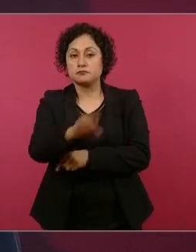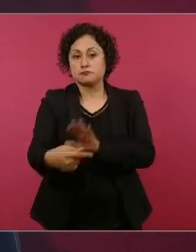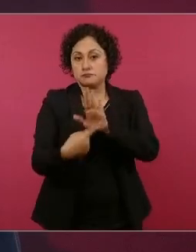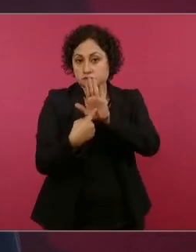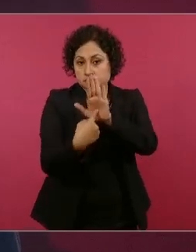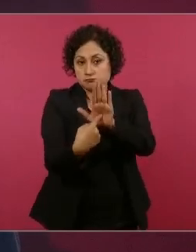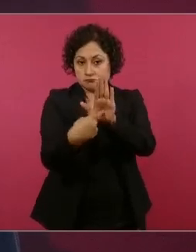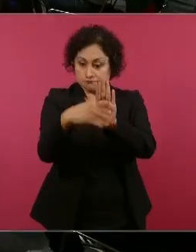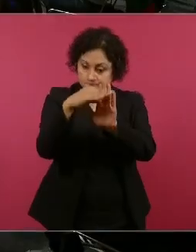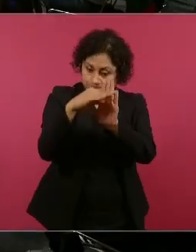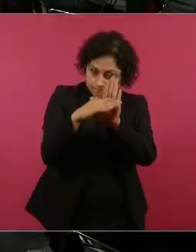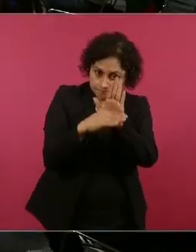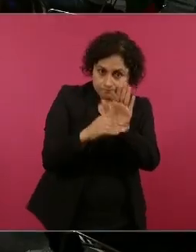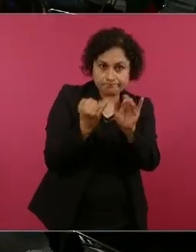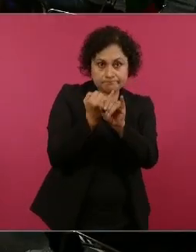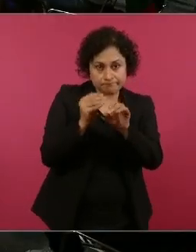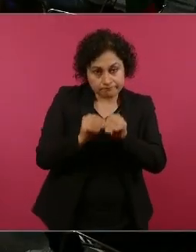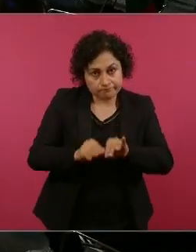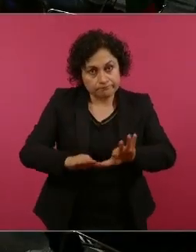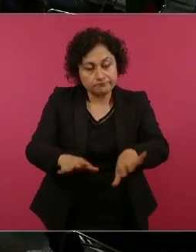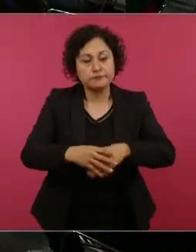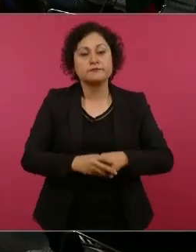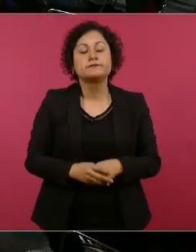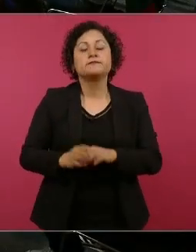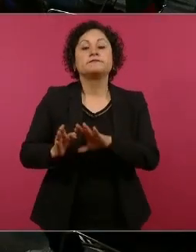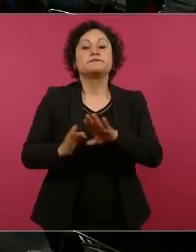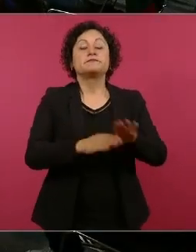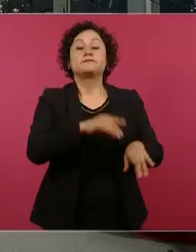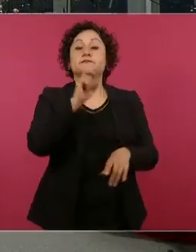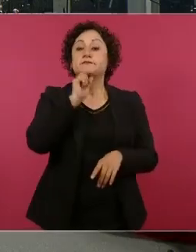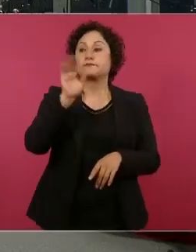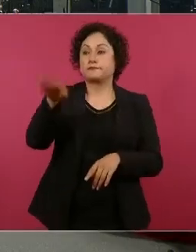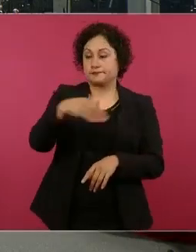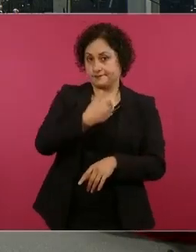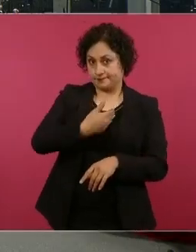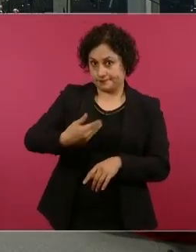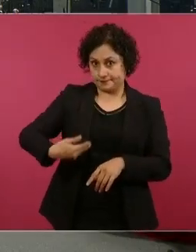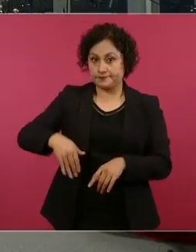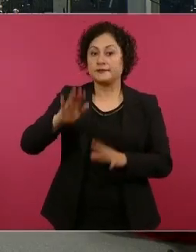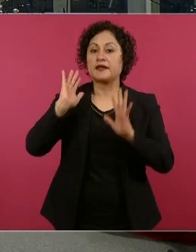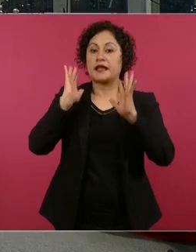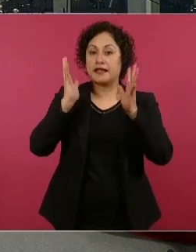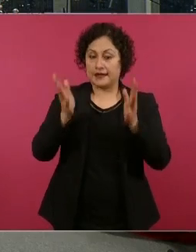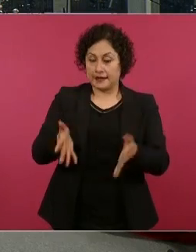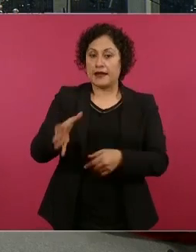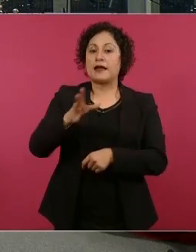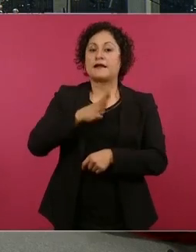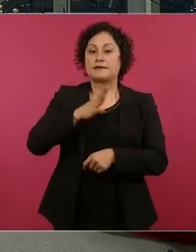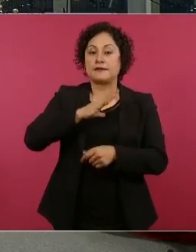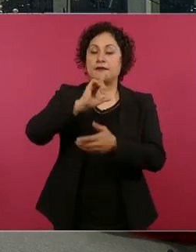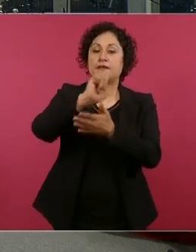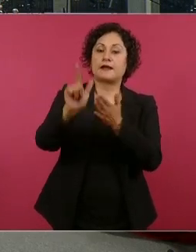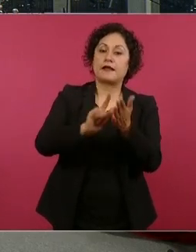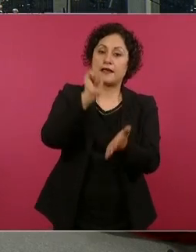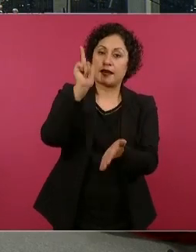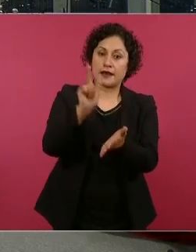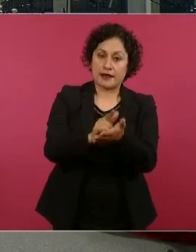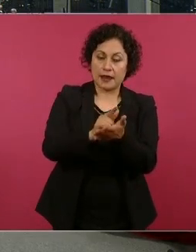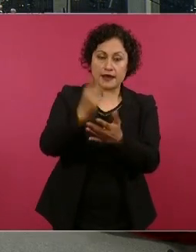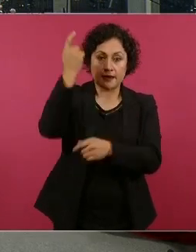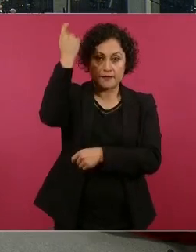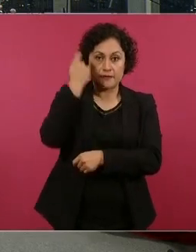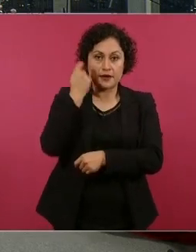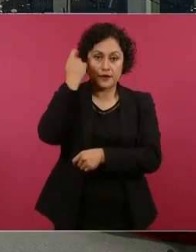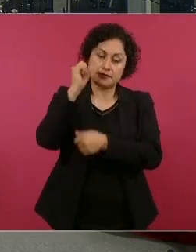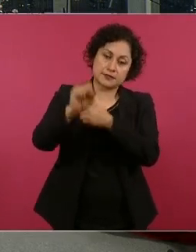Y también, presidente, ya quedó aprobada en lo particular la creación del Fondo de Pensiones para el Bienestar, ya la